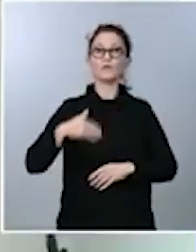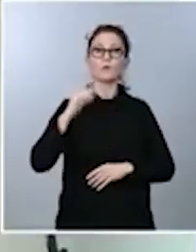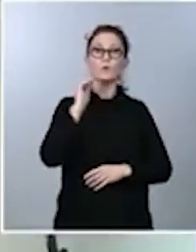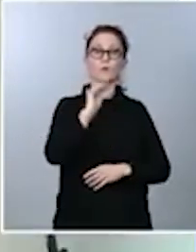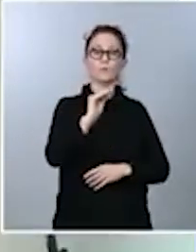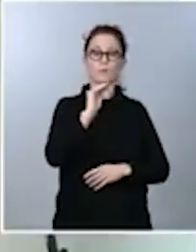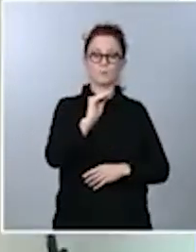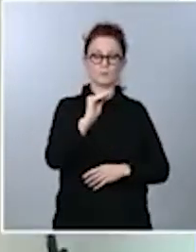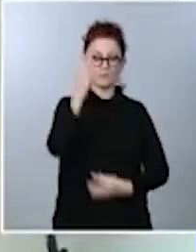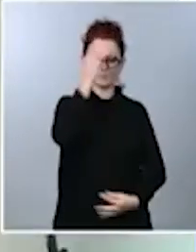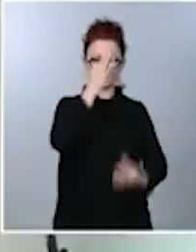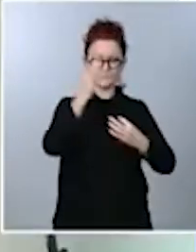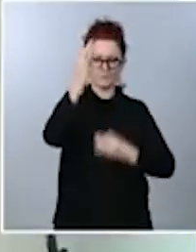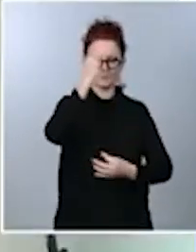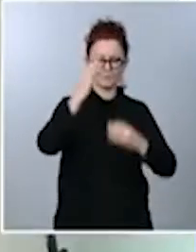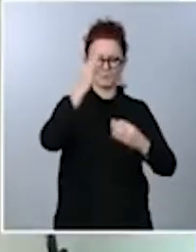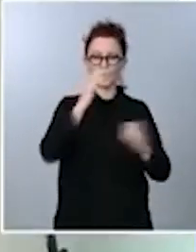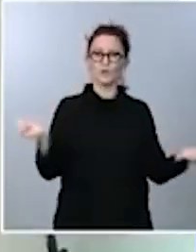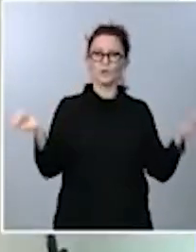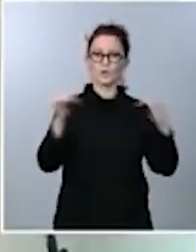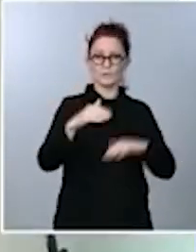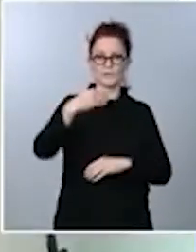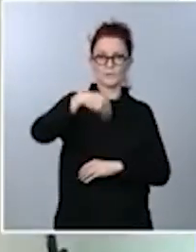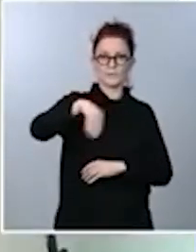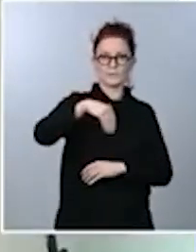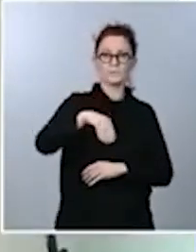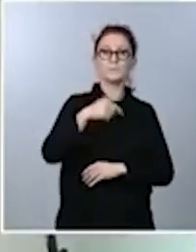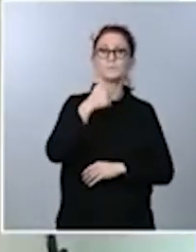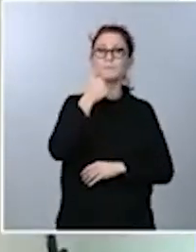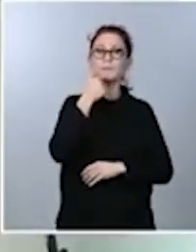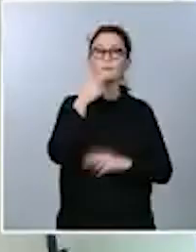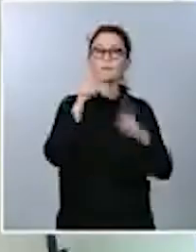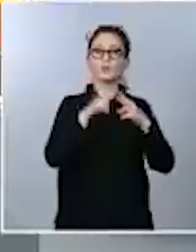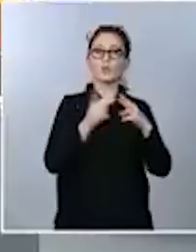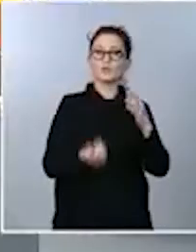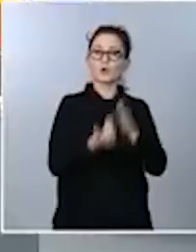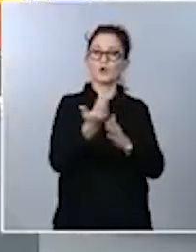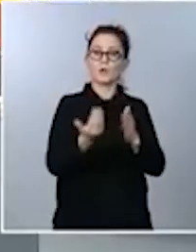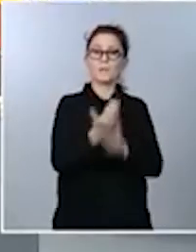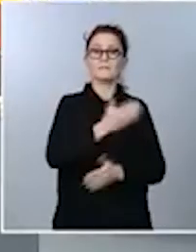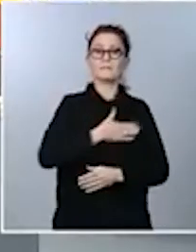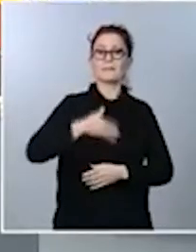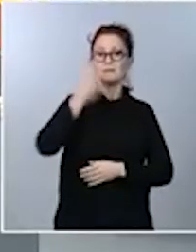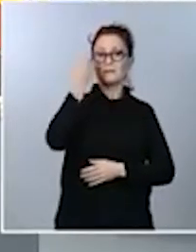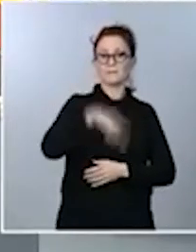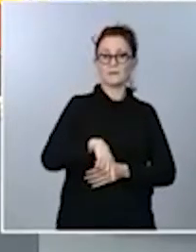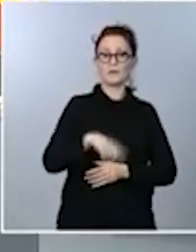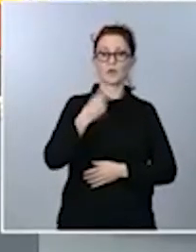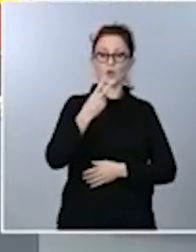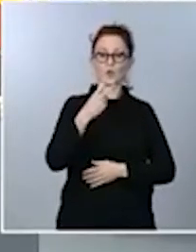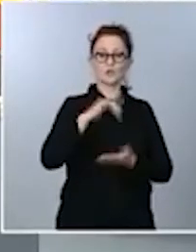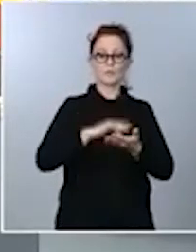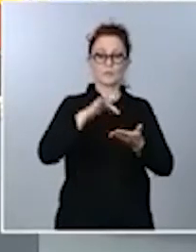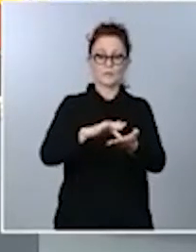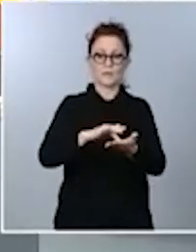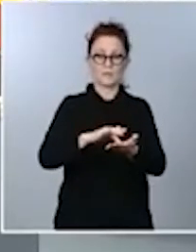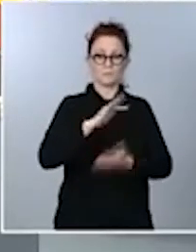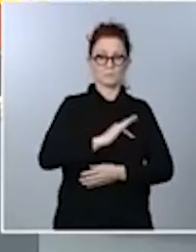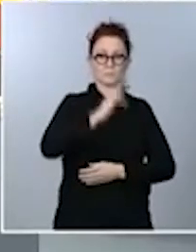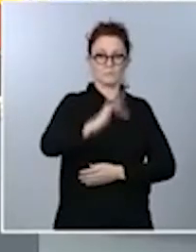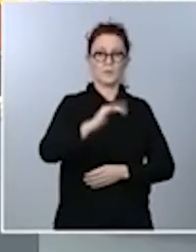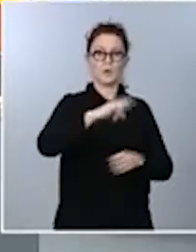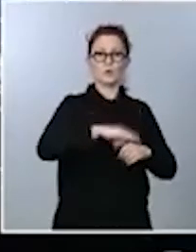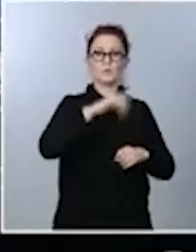respecto a la conferencia de presidentes. Nos ha dicho que serían dos jornadas. Quiero preguntarle si serían dos jornadas consecutivas, lunes y martes de la próxima semana,